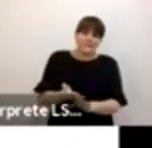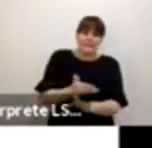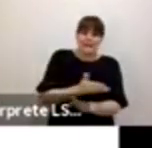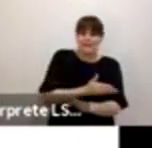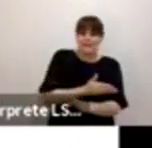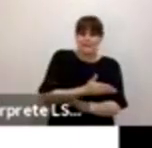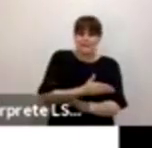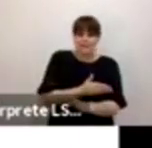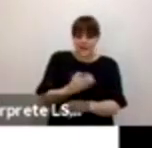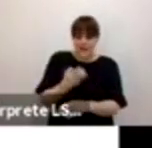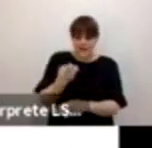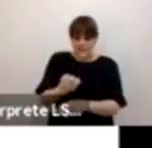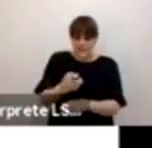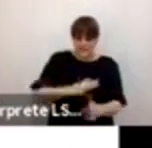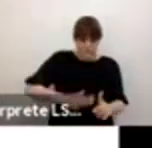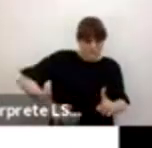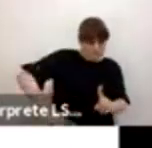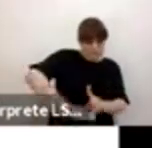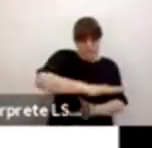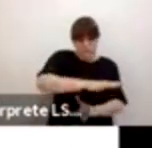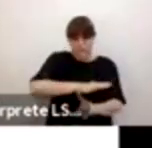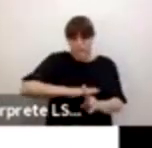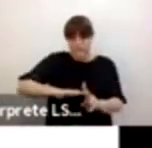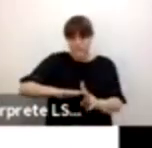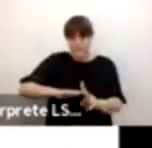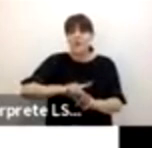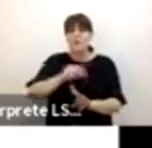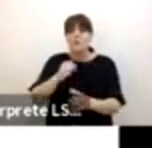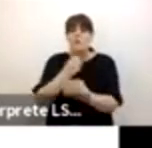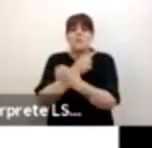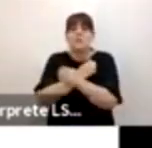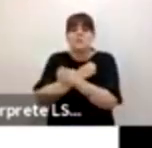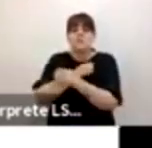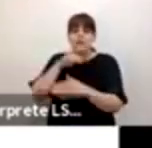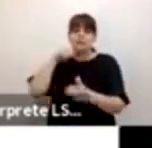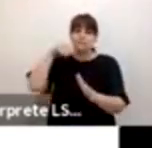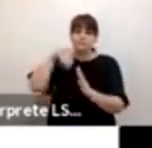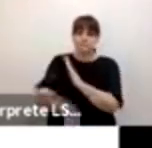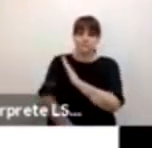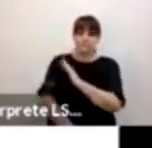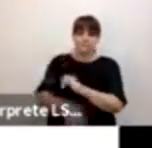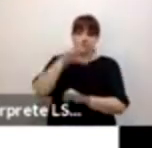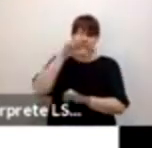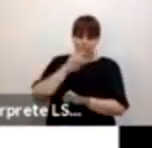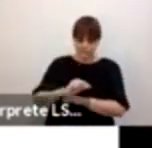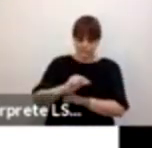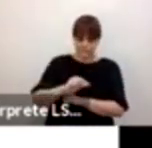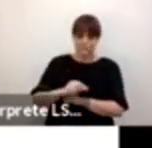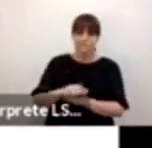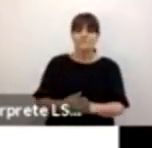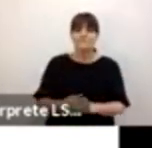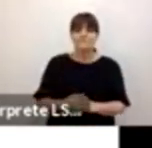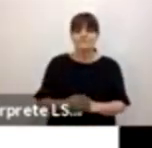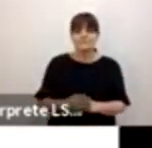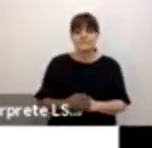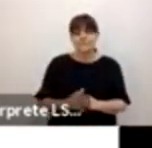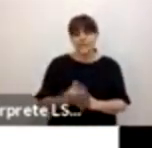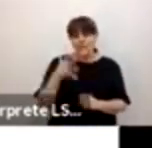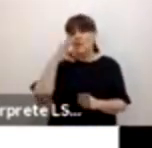sobre las posibilidades de logro educativo y también sobre otras dimensiones que más adelante en la vida las y los jóvenes